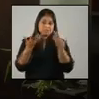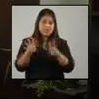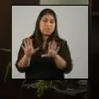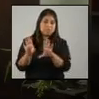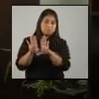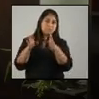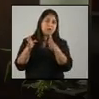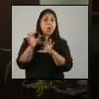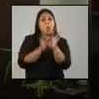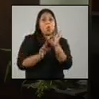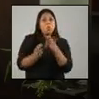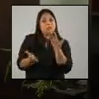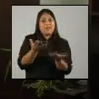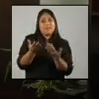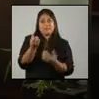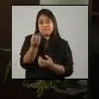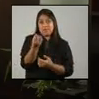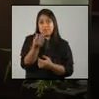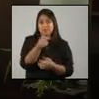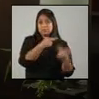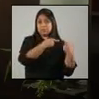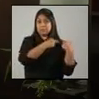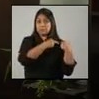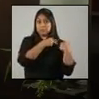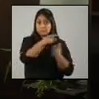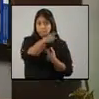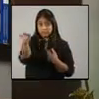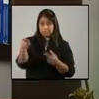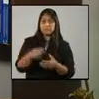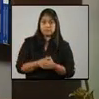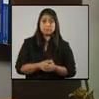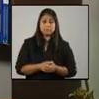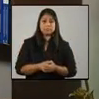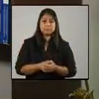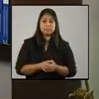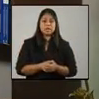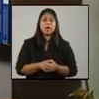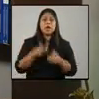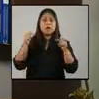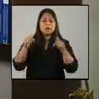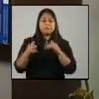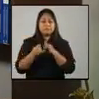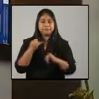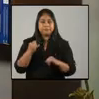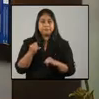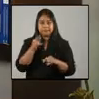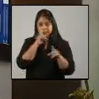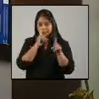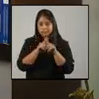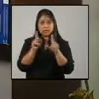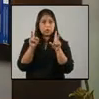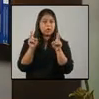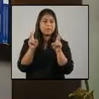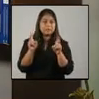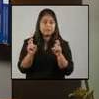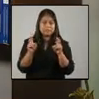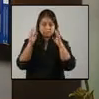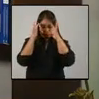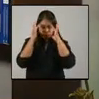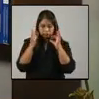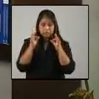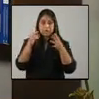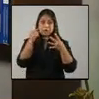en verde. La responsabilidad es de todos nosotros. Para terminar, y con respecto a las disposiciones